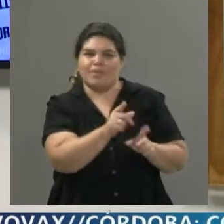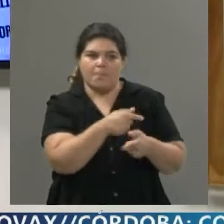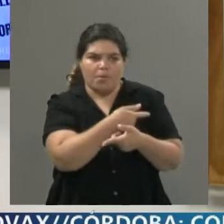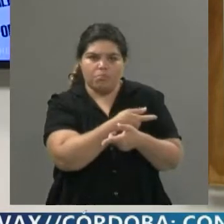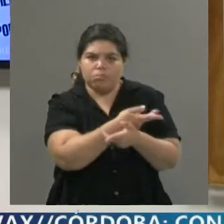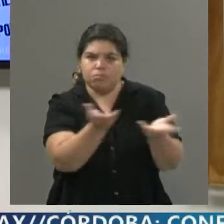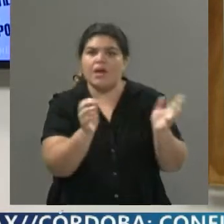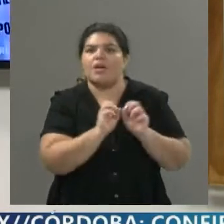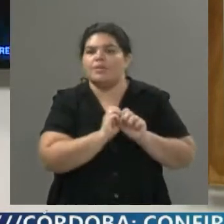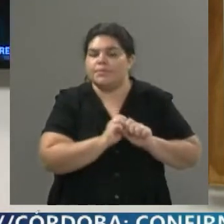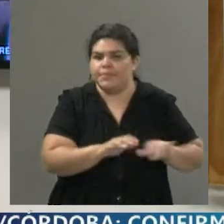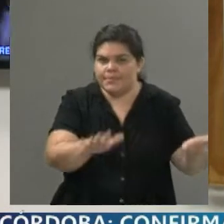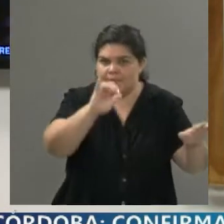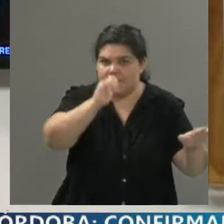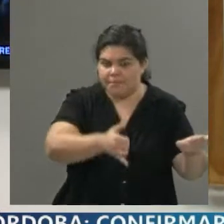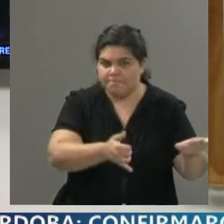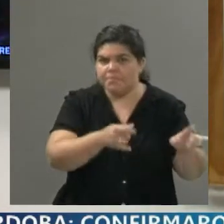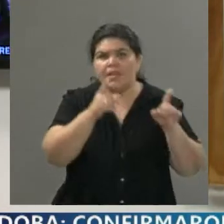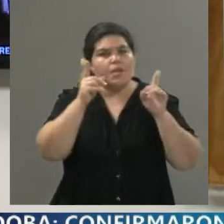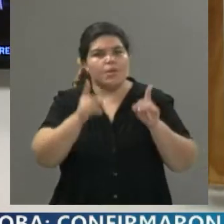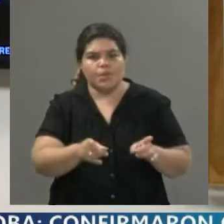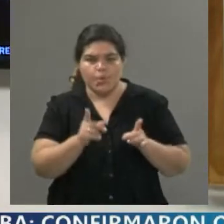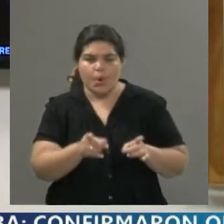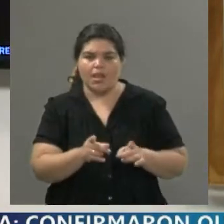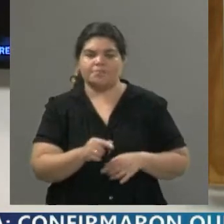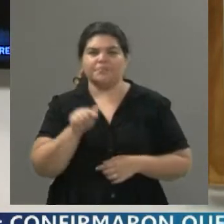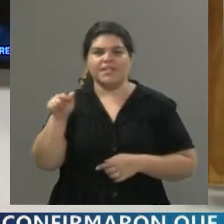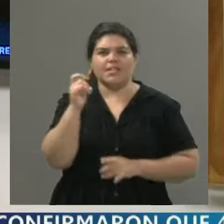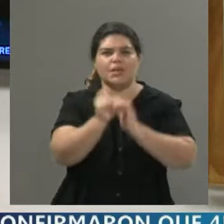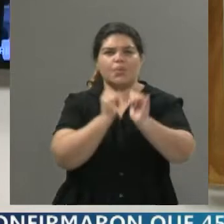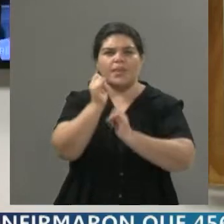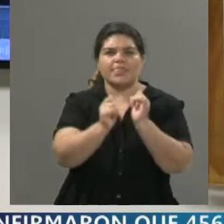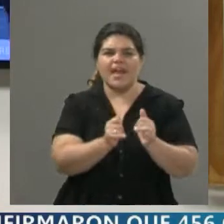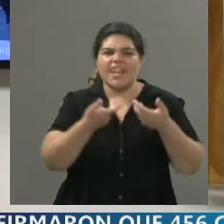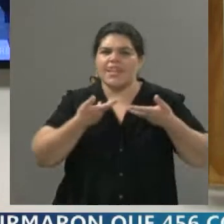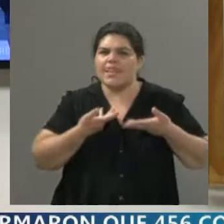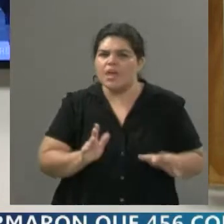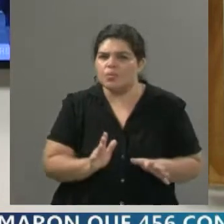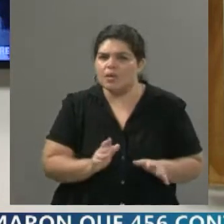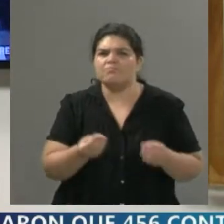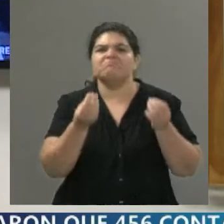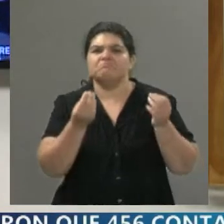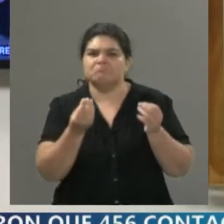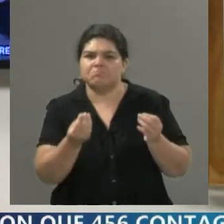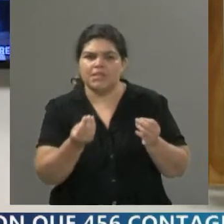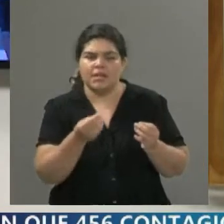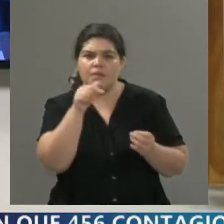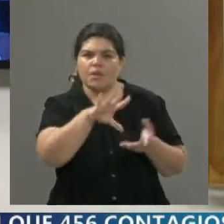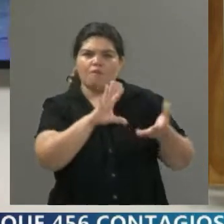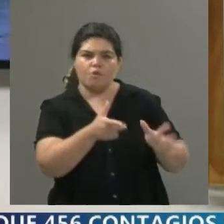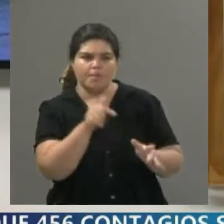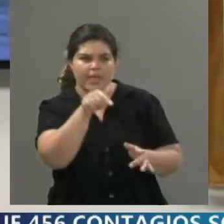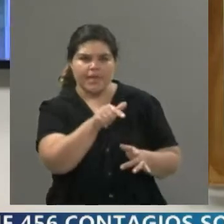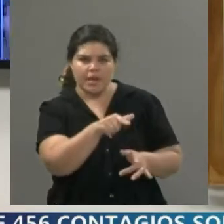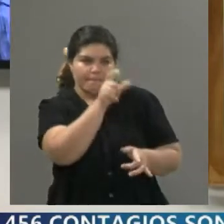diferentes casos de abuso en los cuales, cuando ella habla de naturalización, justamente ellos asumen que son estigmatizados por esta situación y entonces no